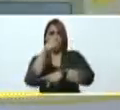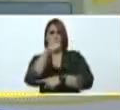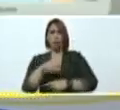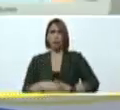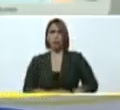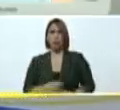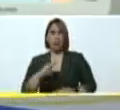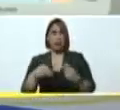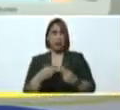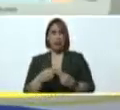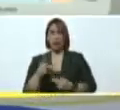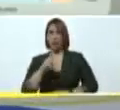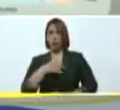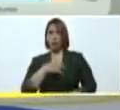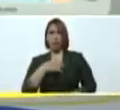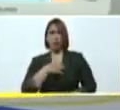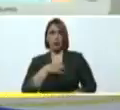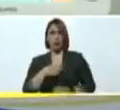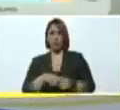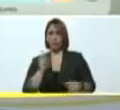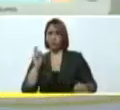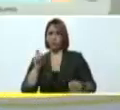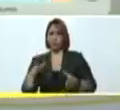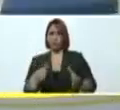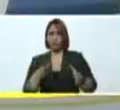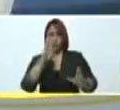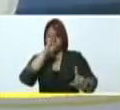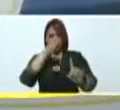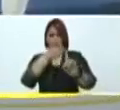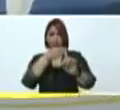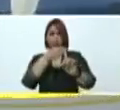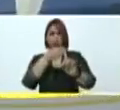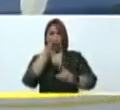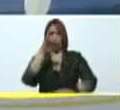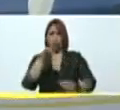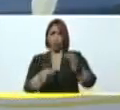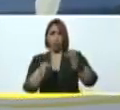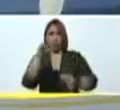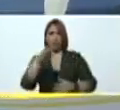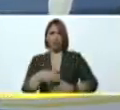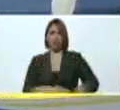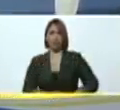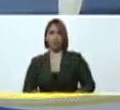nada ni nadie nos sacará de la senda correcta de la senda justa